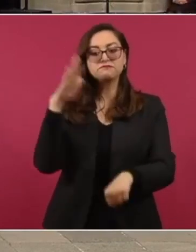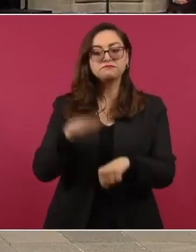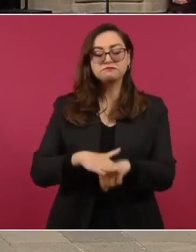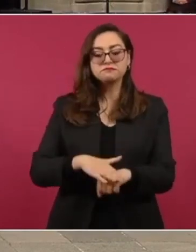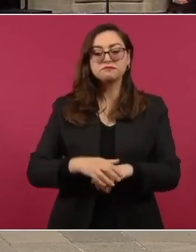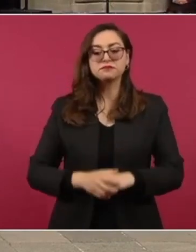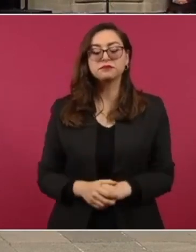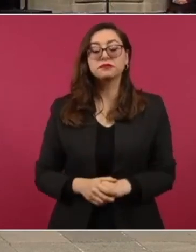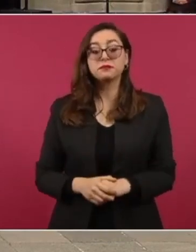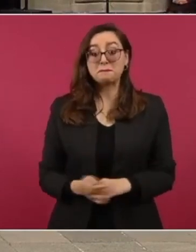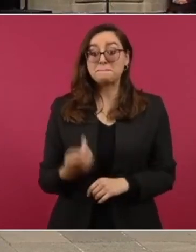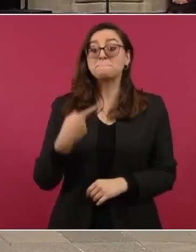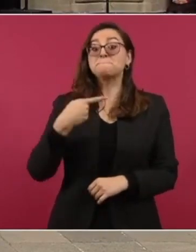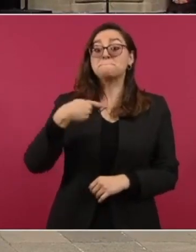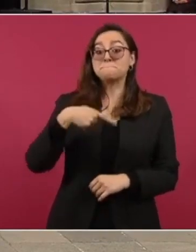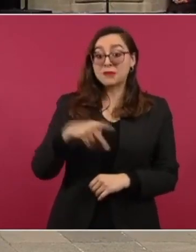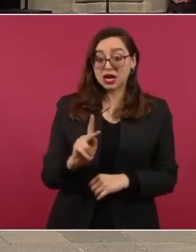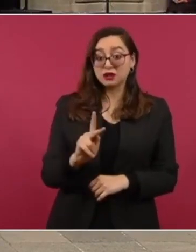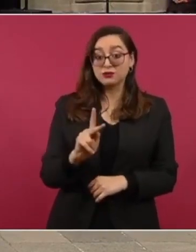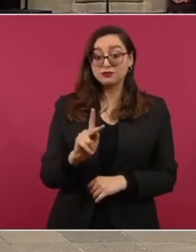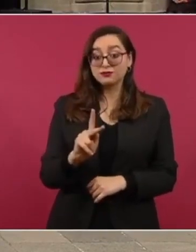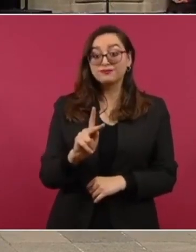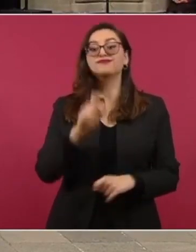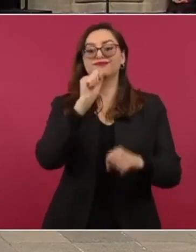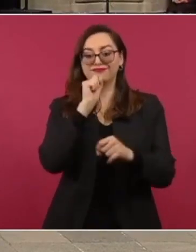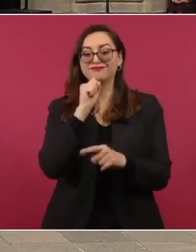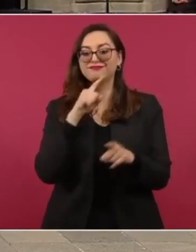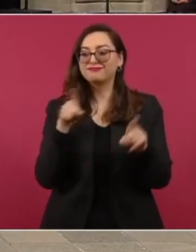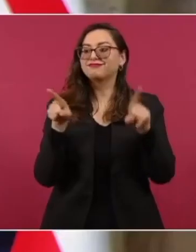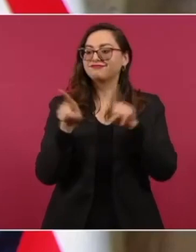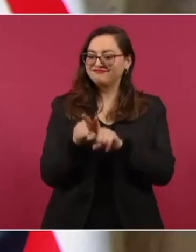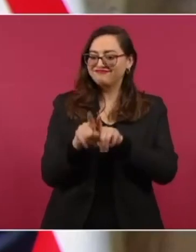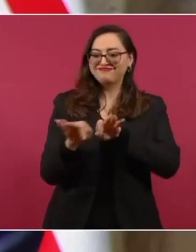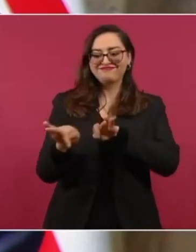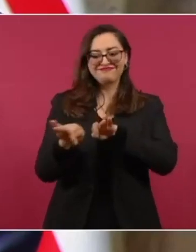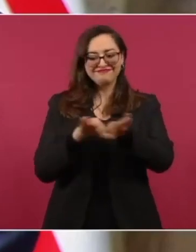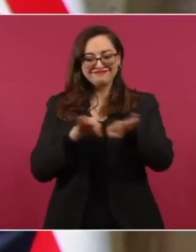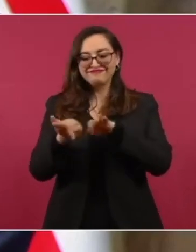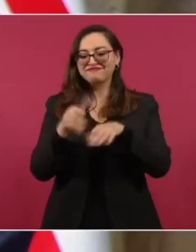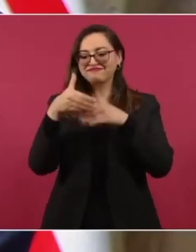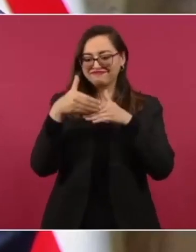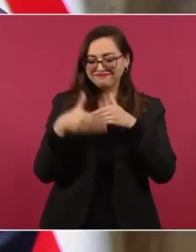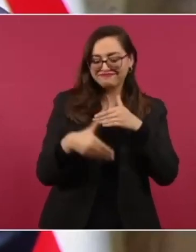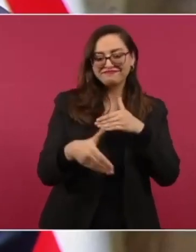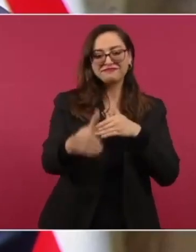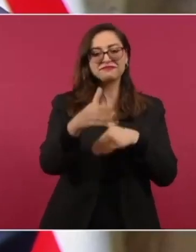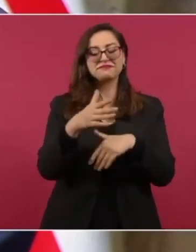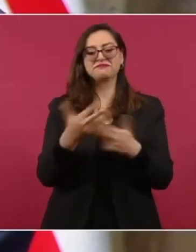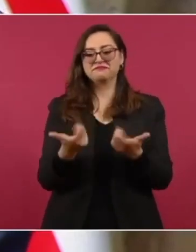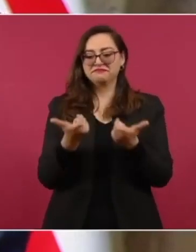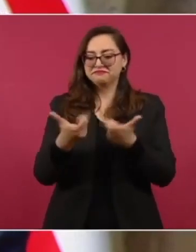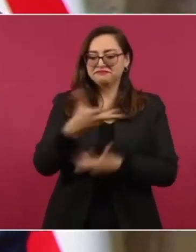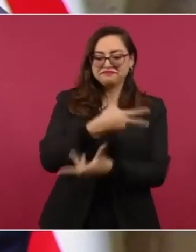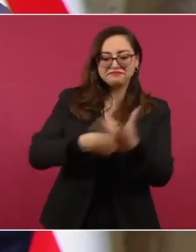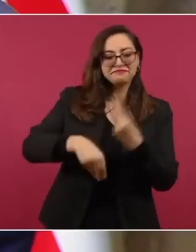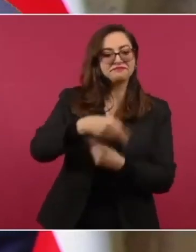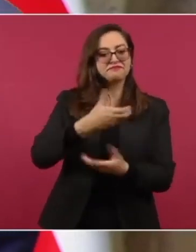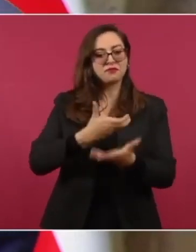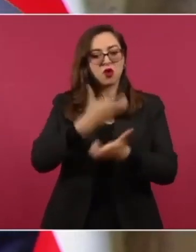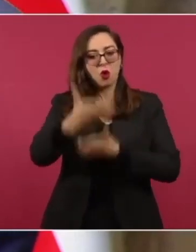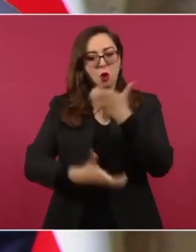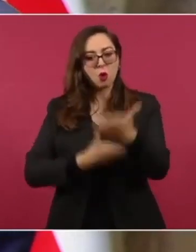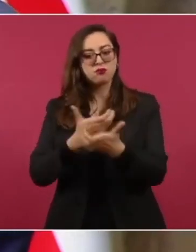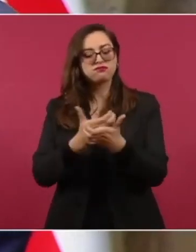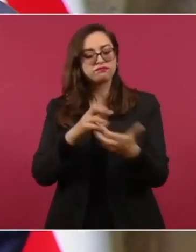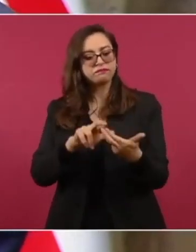embargo, destaco que acordamos fortalecer nuestras relaciones económicas y comerciales